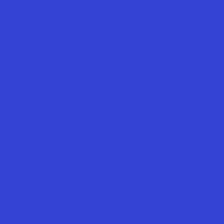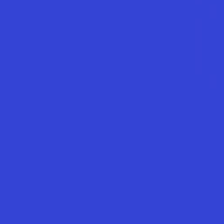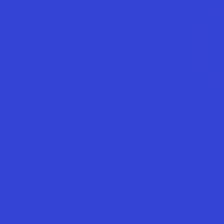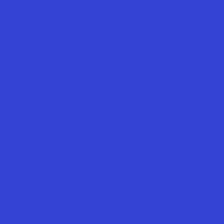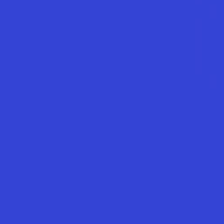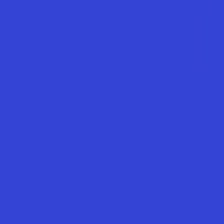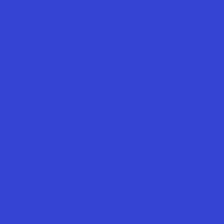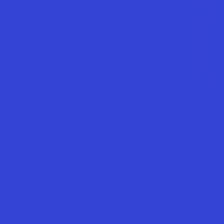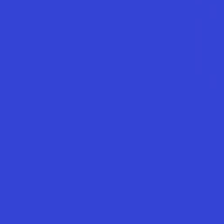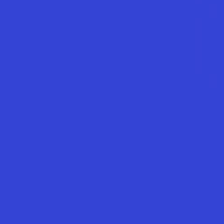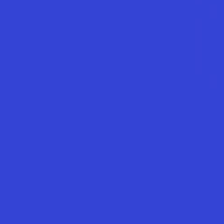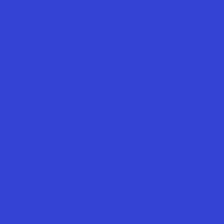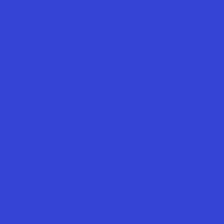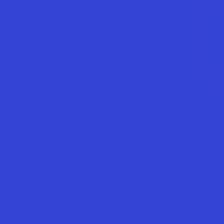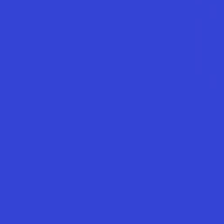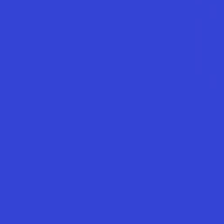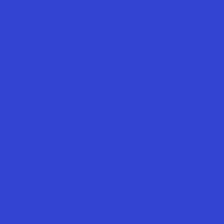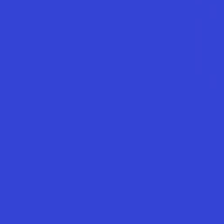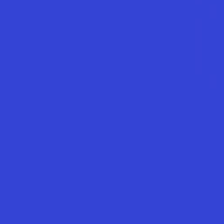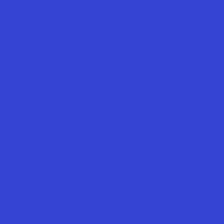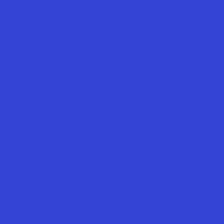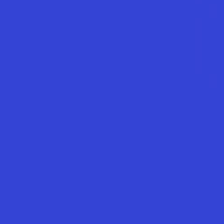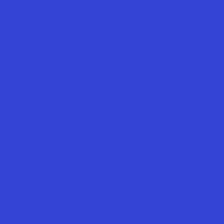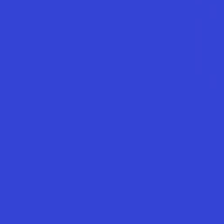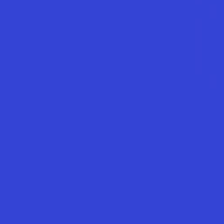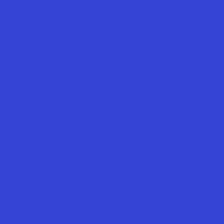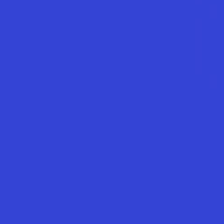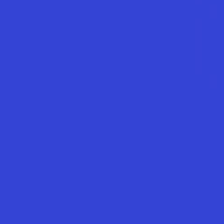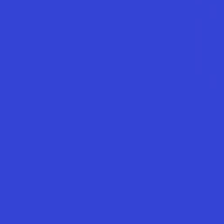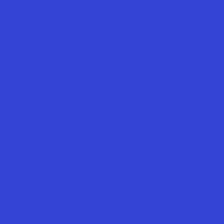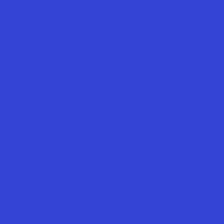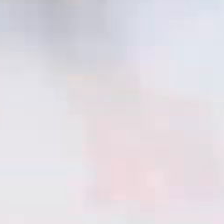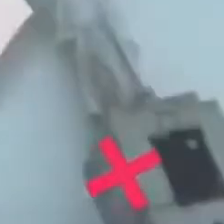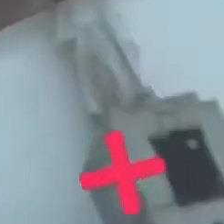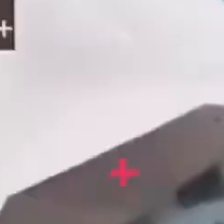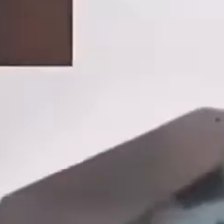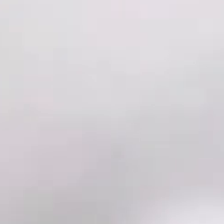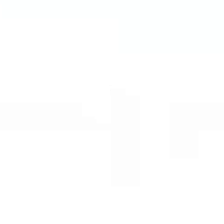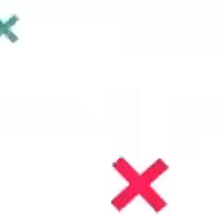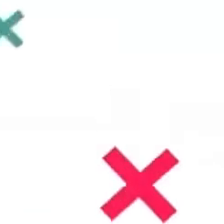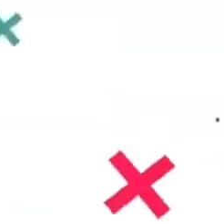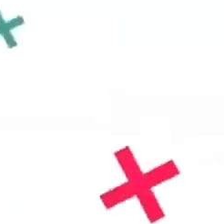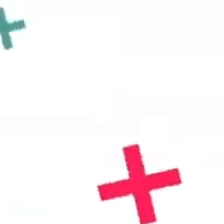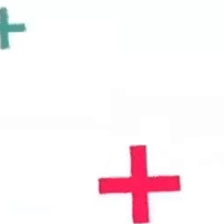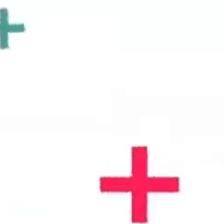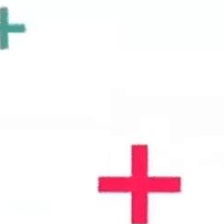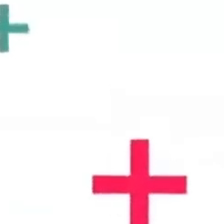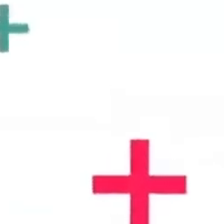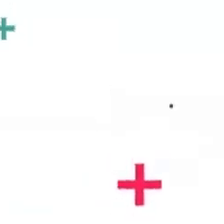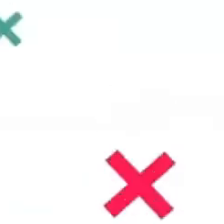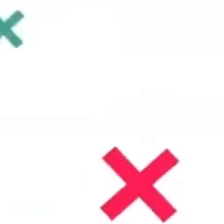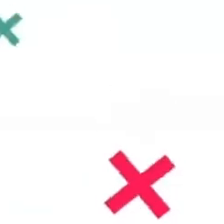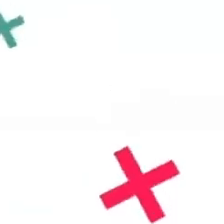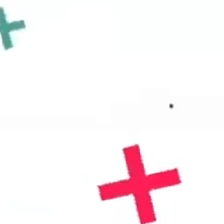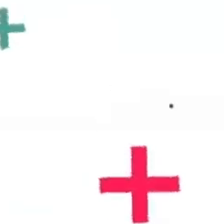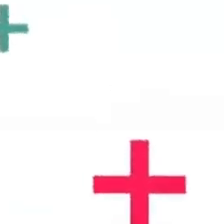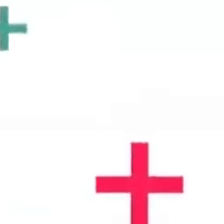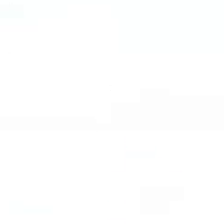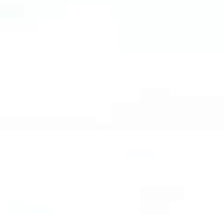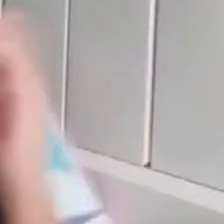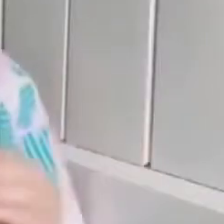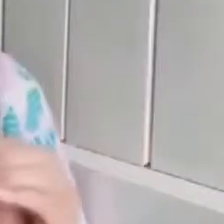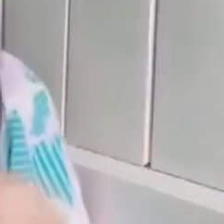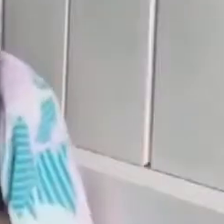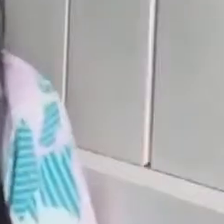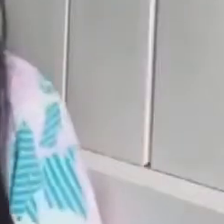el próximo capítulo de ¿Por qué somos